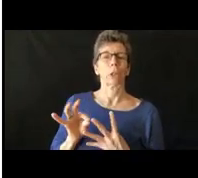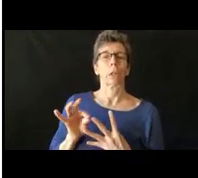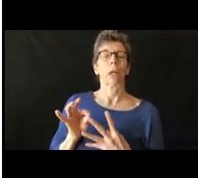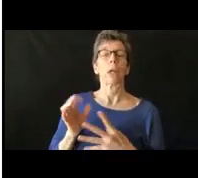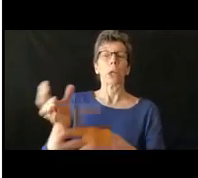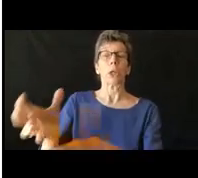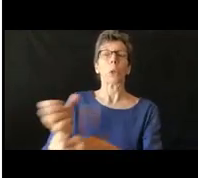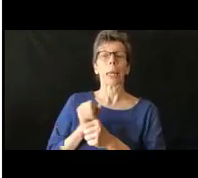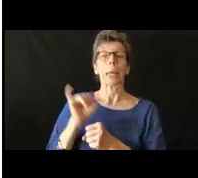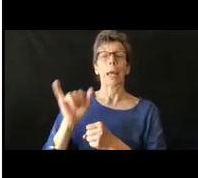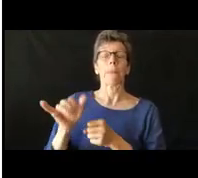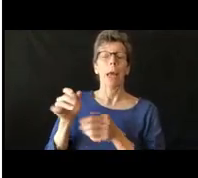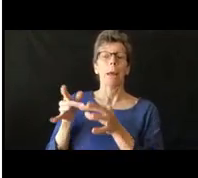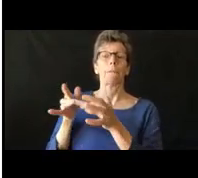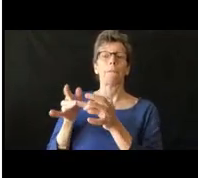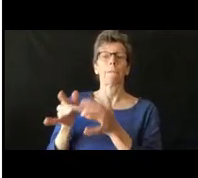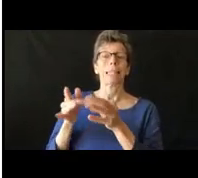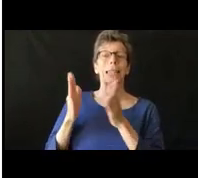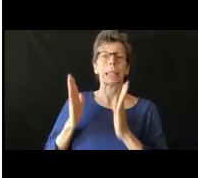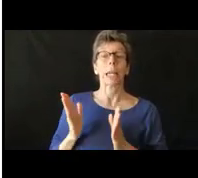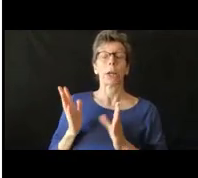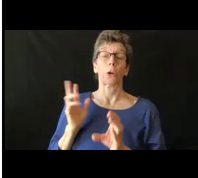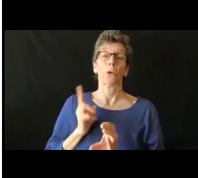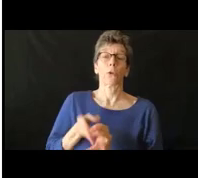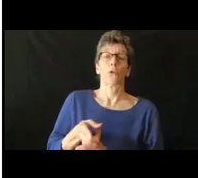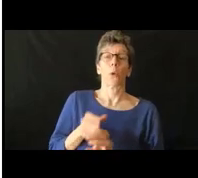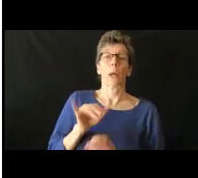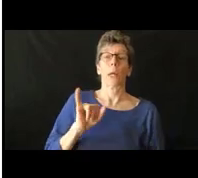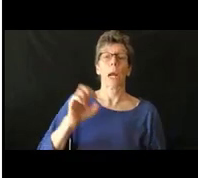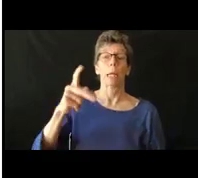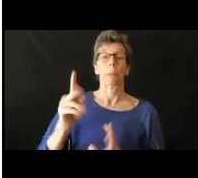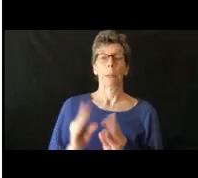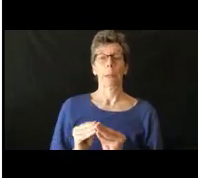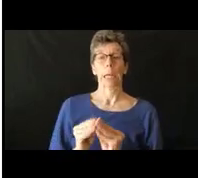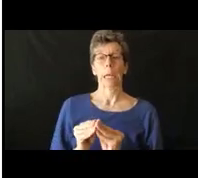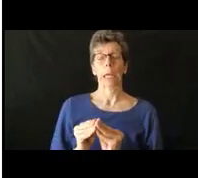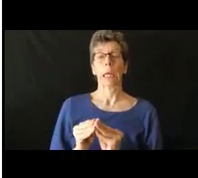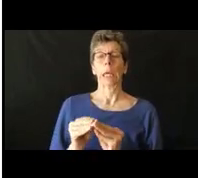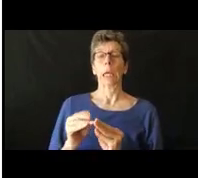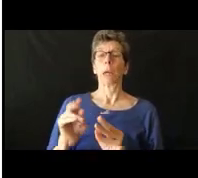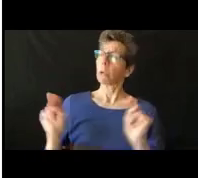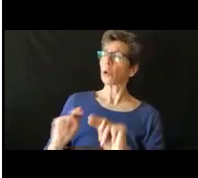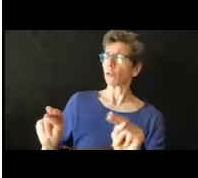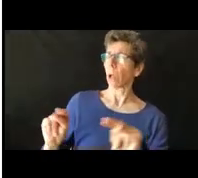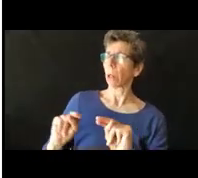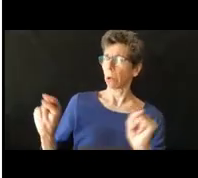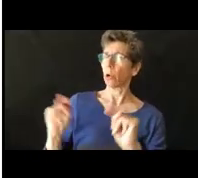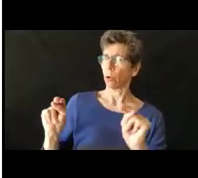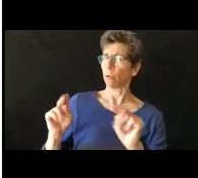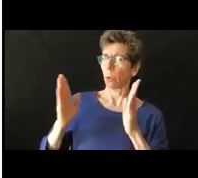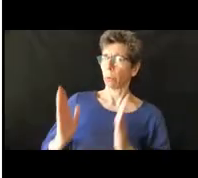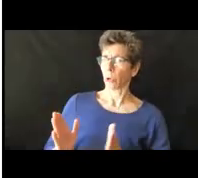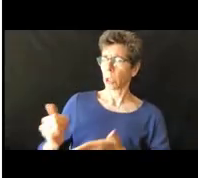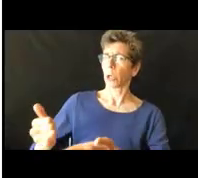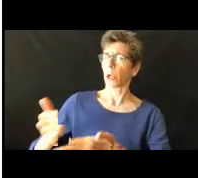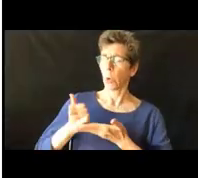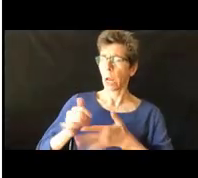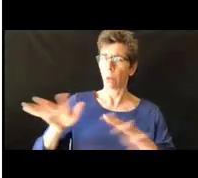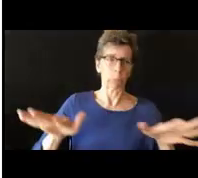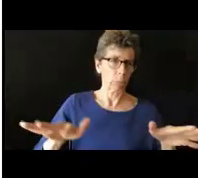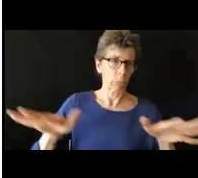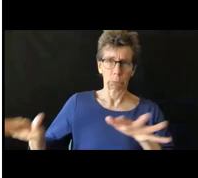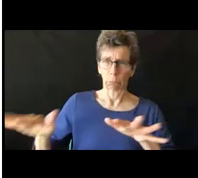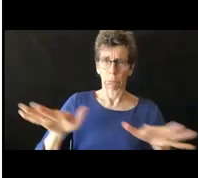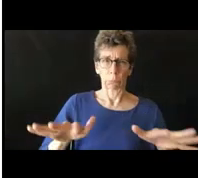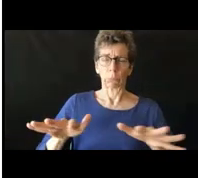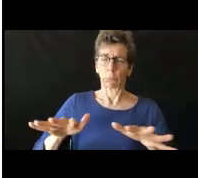gratuito en la reunión de IEP y entonces son personas imparciales pero se van a asegurar que todos sean escuchados y que